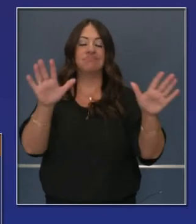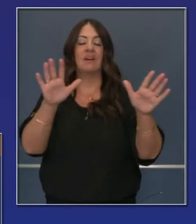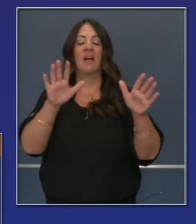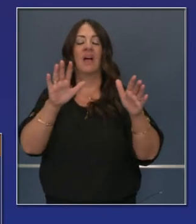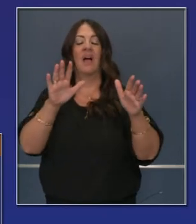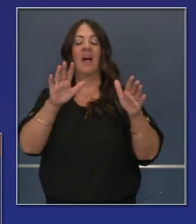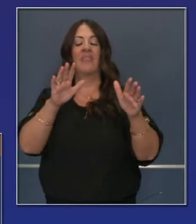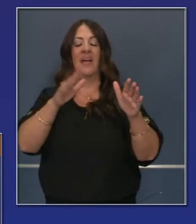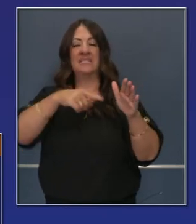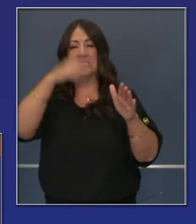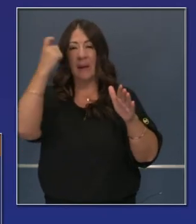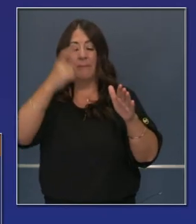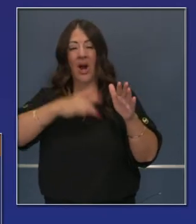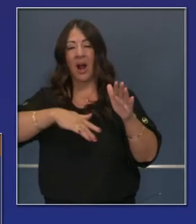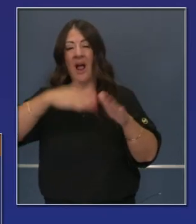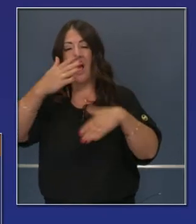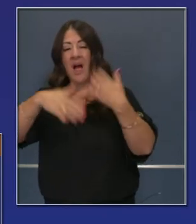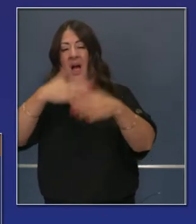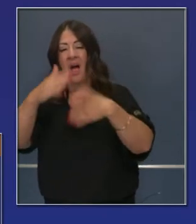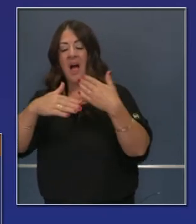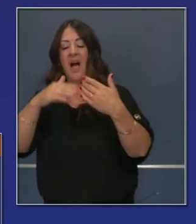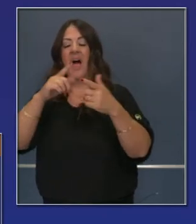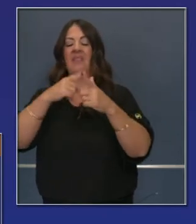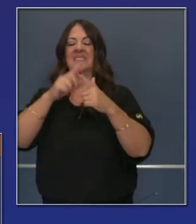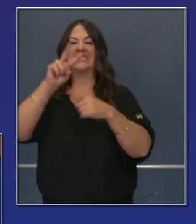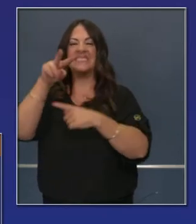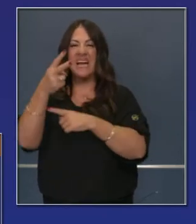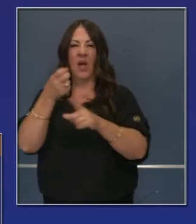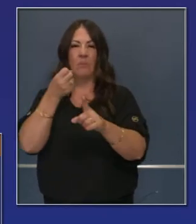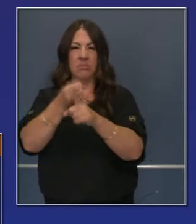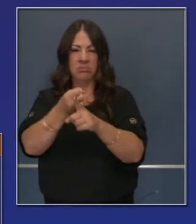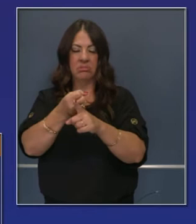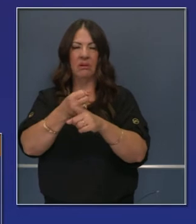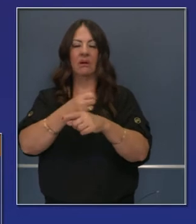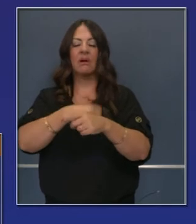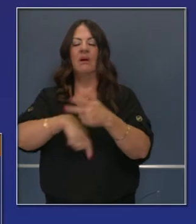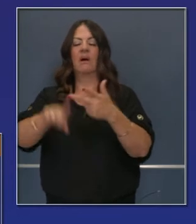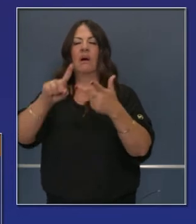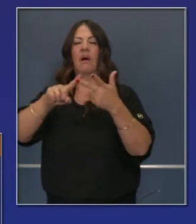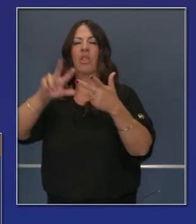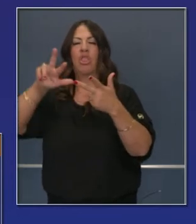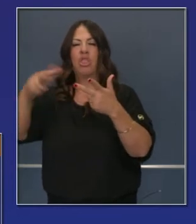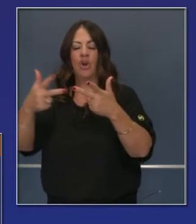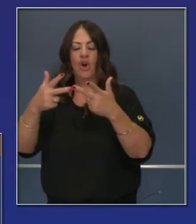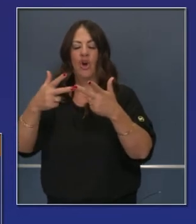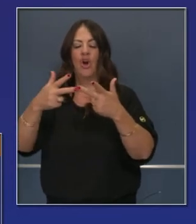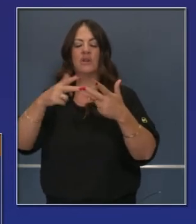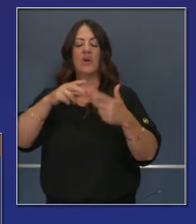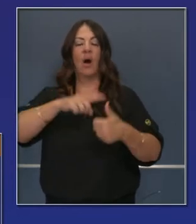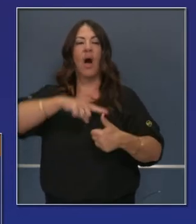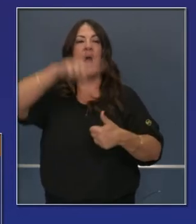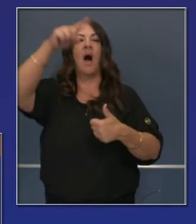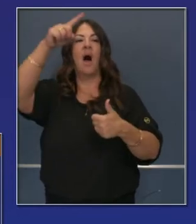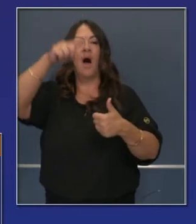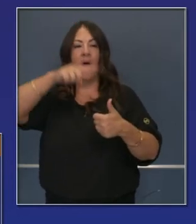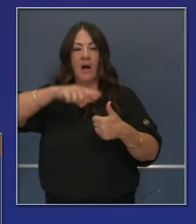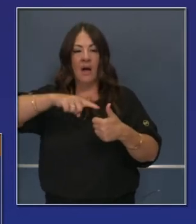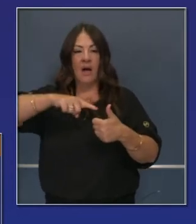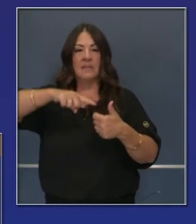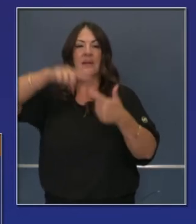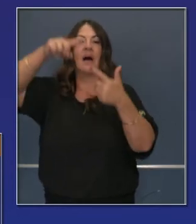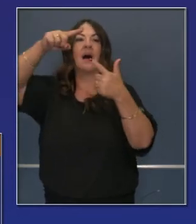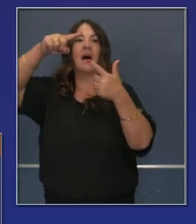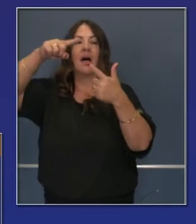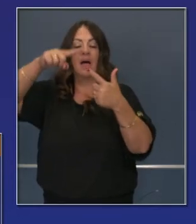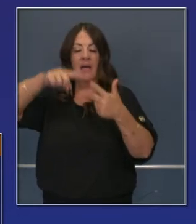para California. Esto tal vez será mejor declararlo como una segunda ola, porque nunca tuvimos